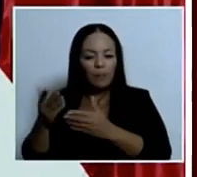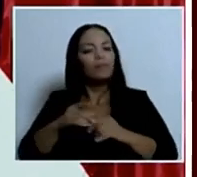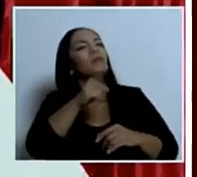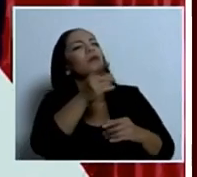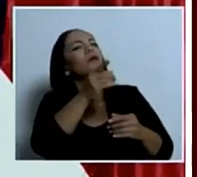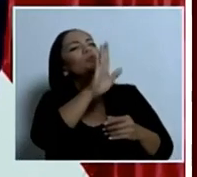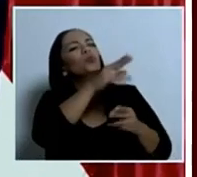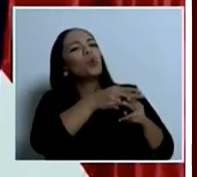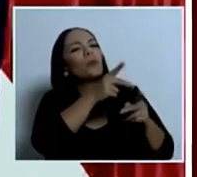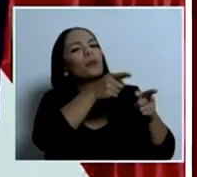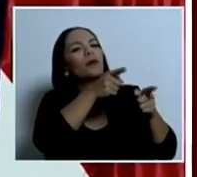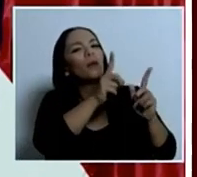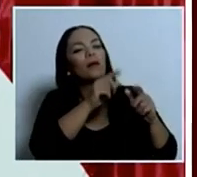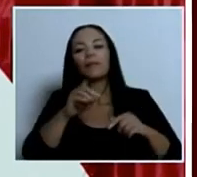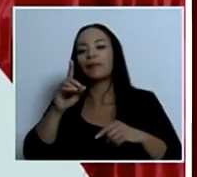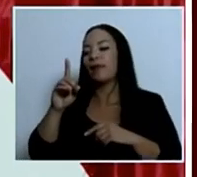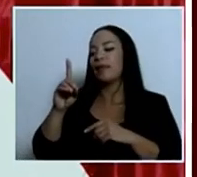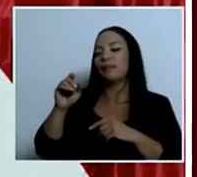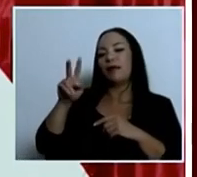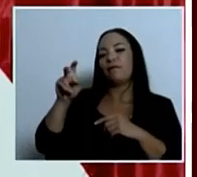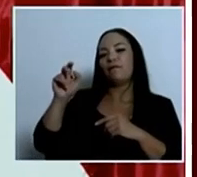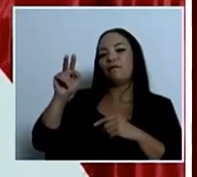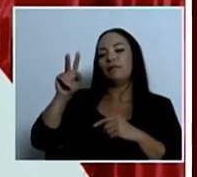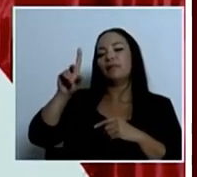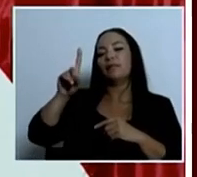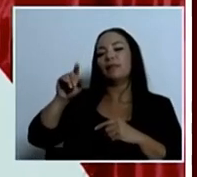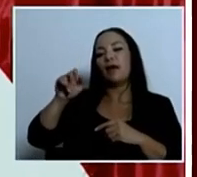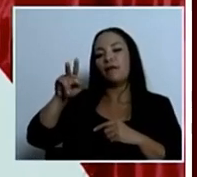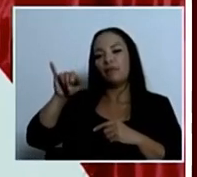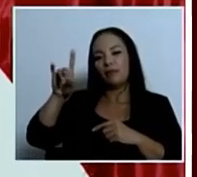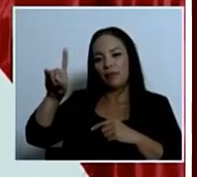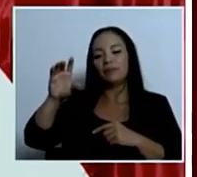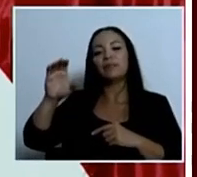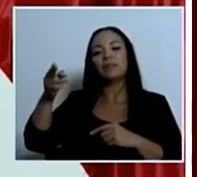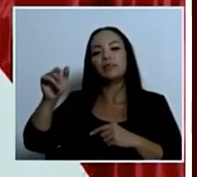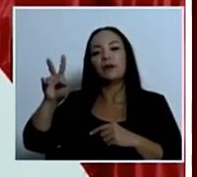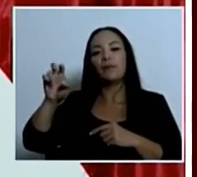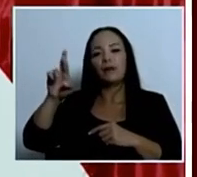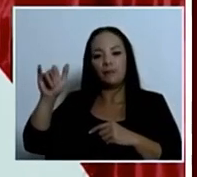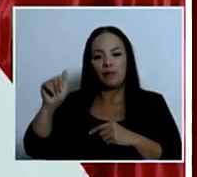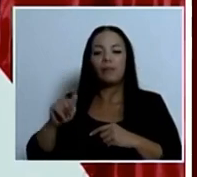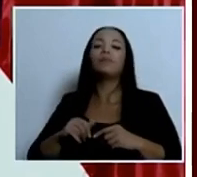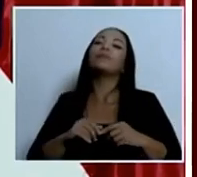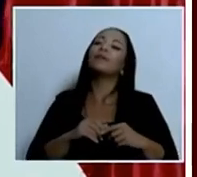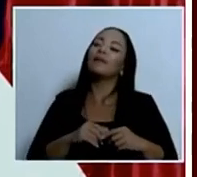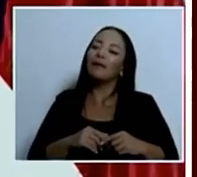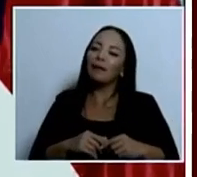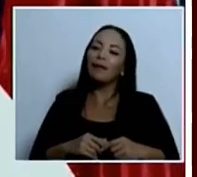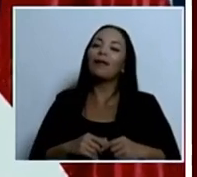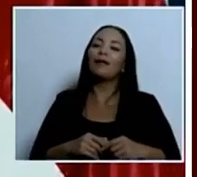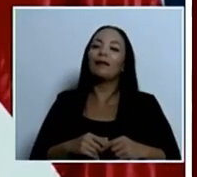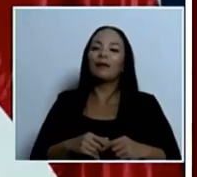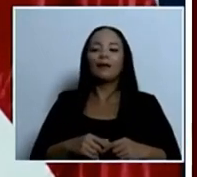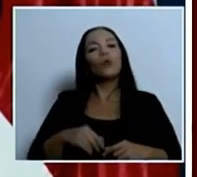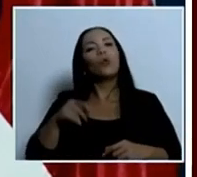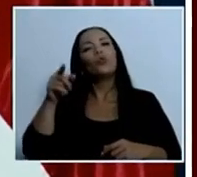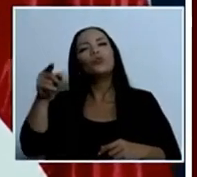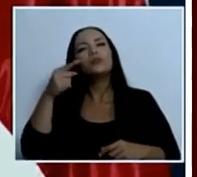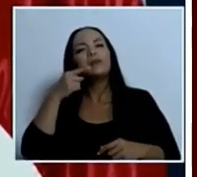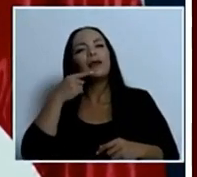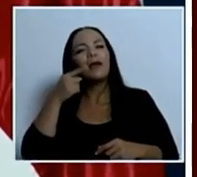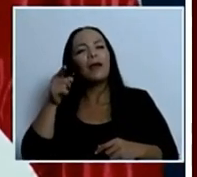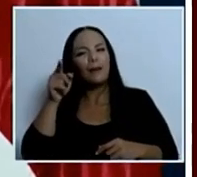su nombre por favor David Chavarría de Interferencia de Radio Ah sí don David usted ha a la expresión de vestir un santo para vestir otro